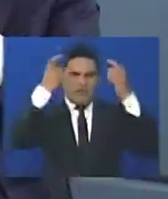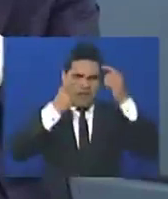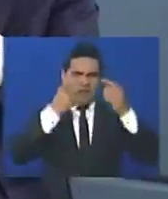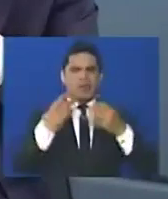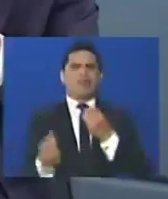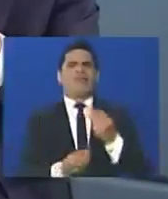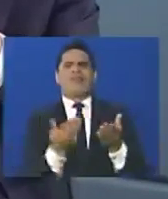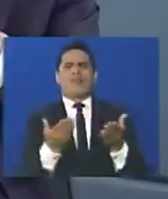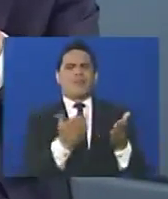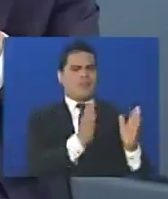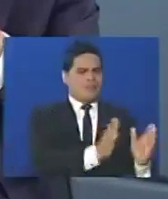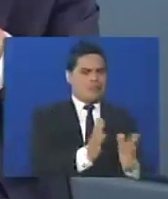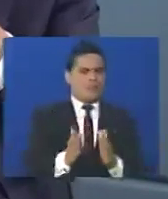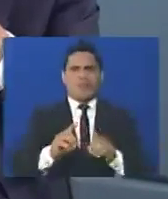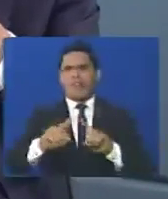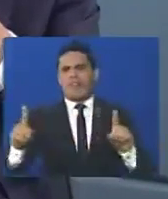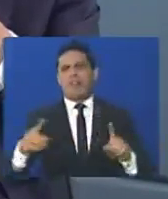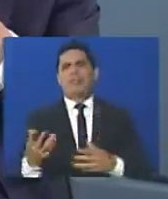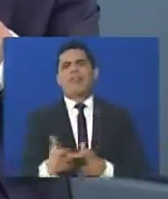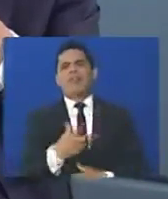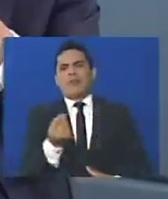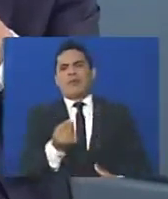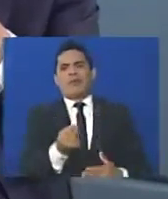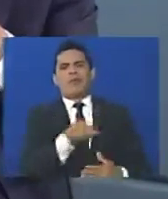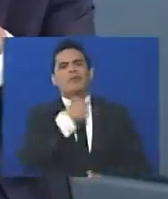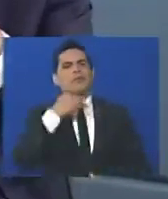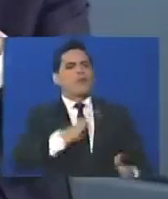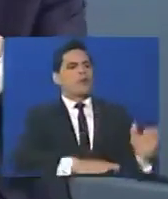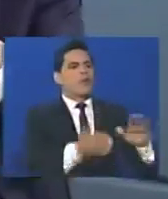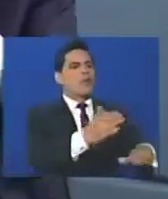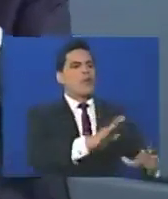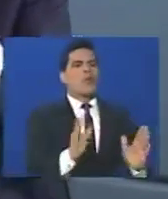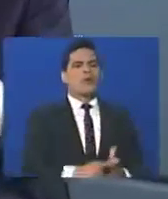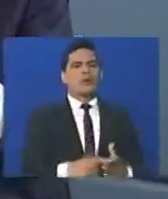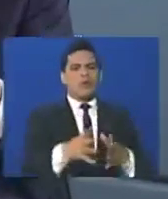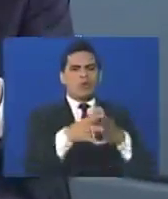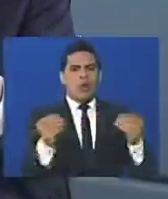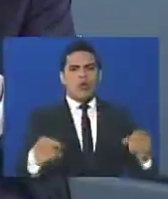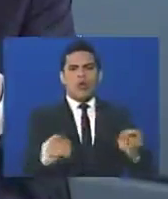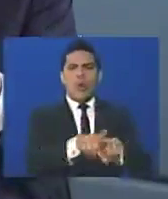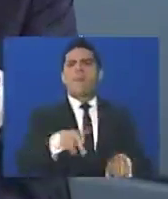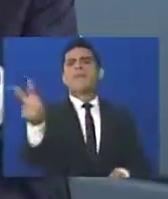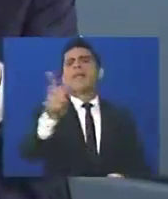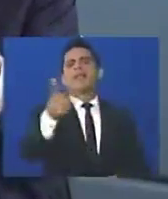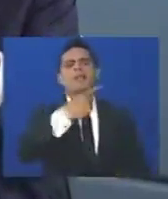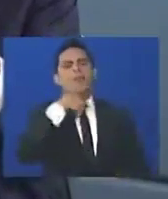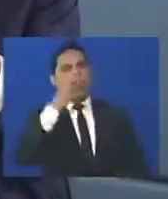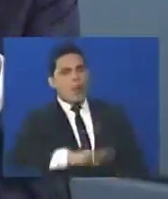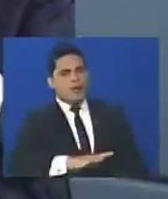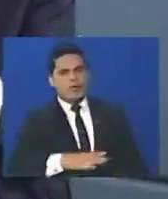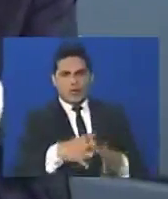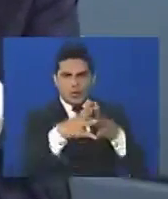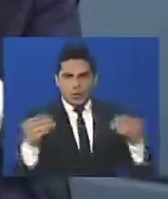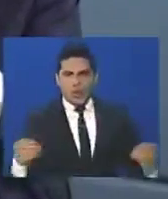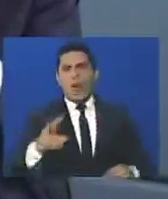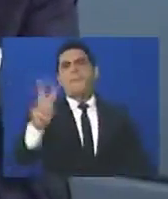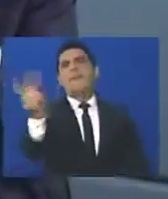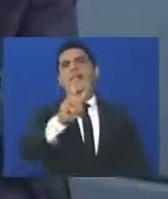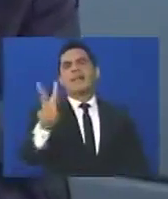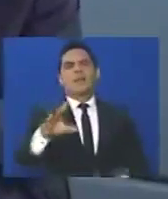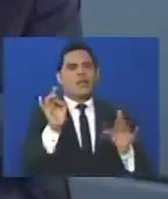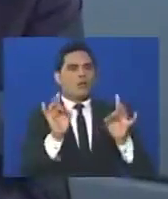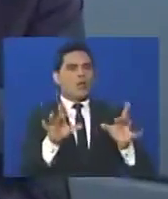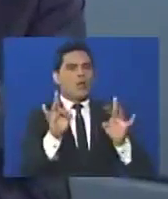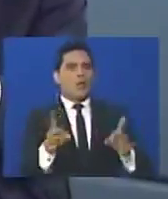a clasificar los muertos como si, es decir, los muertos son venezolanos, los muertos son todos, todos deberían